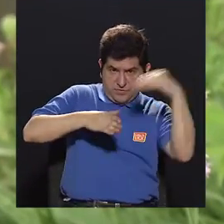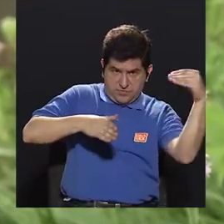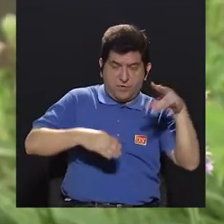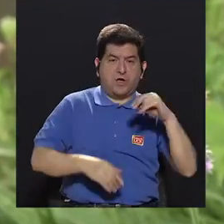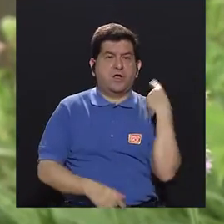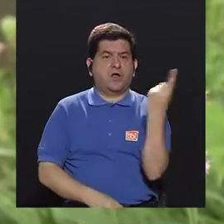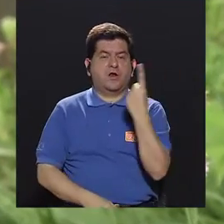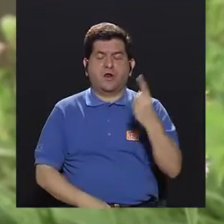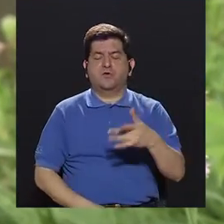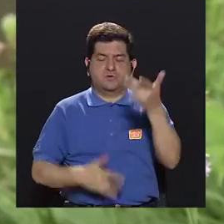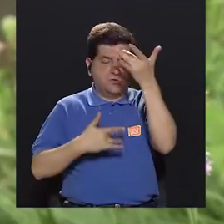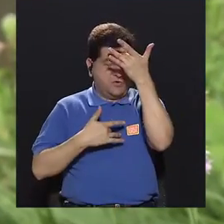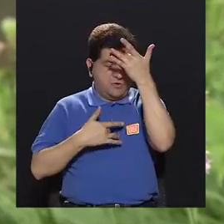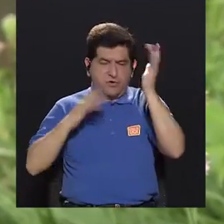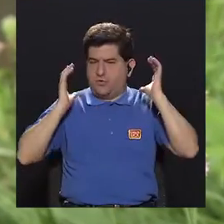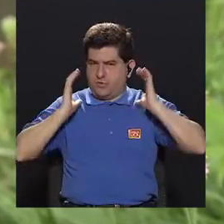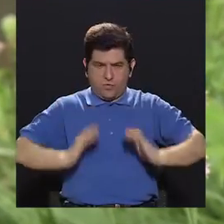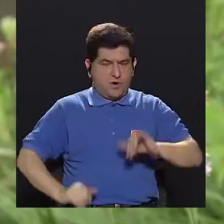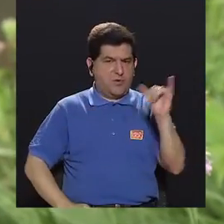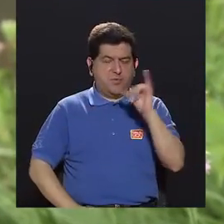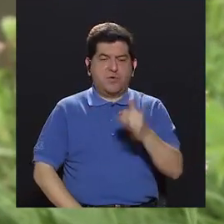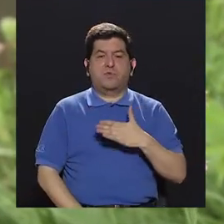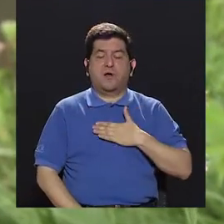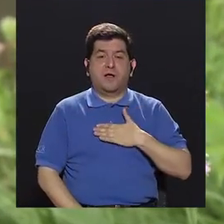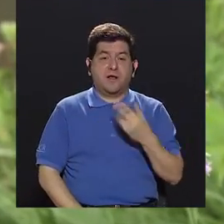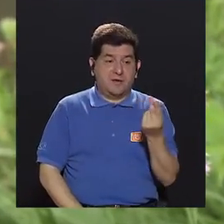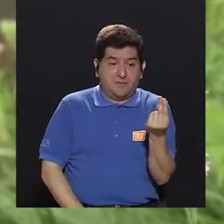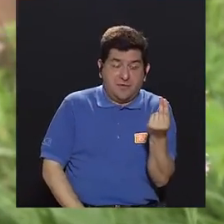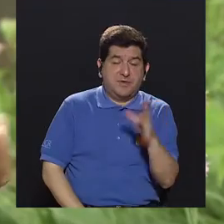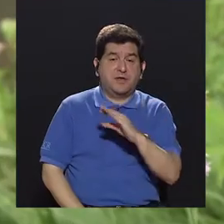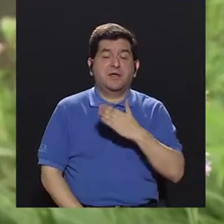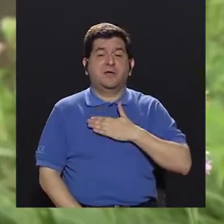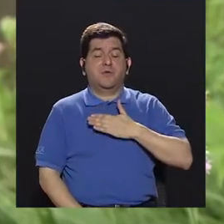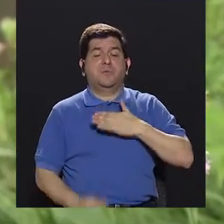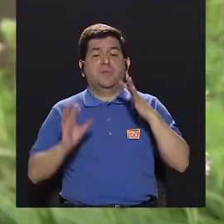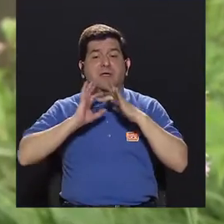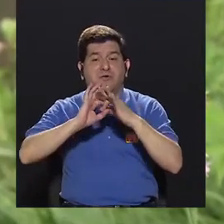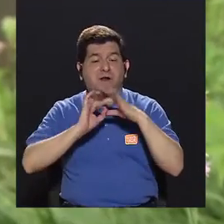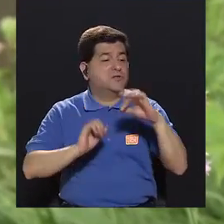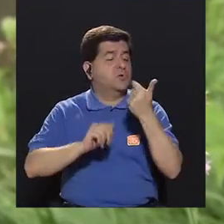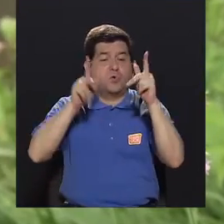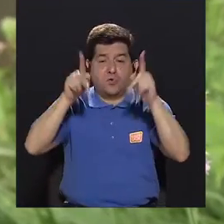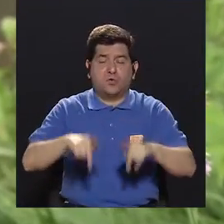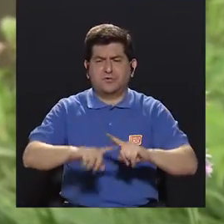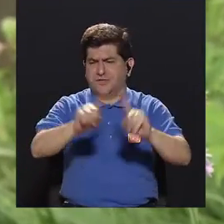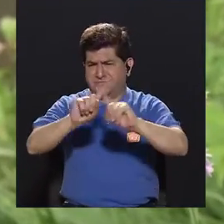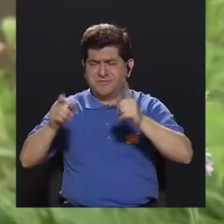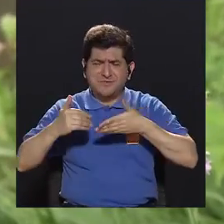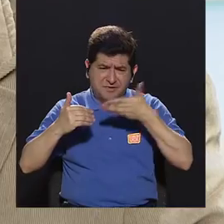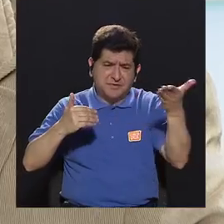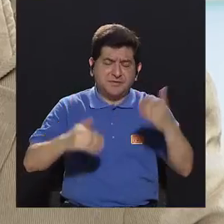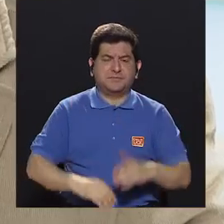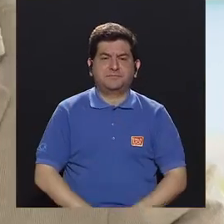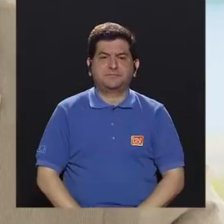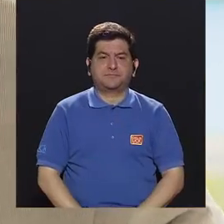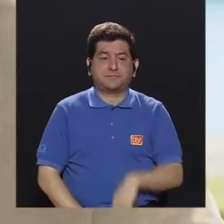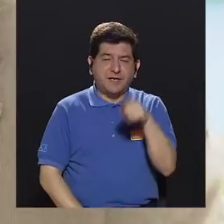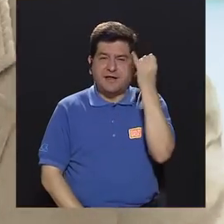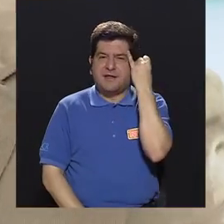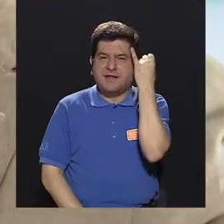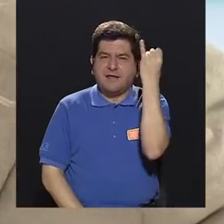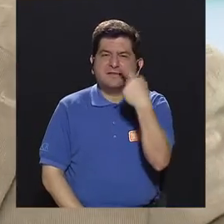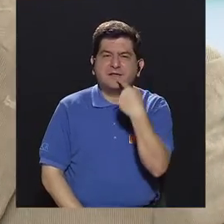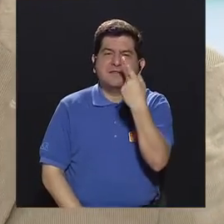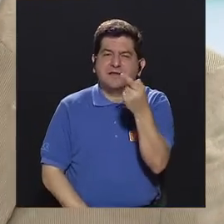porque no solamente enfermo mi cuerpo, sino enfermo mi bolsillo, enfermo mis relaciones, enfermo muchas cosas. Entonces, desde esa